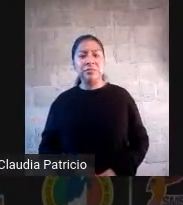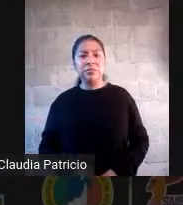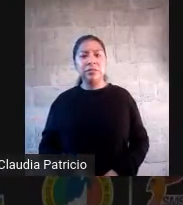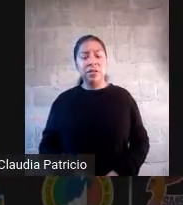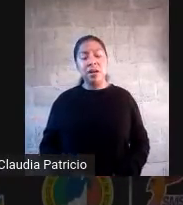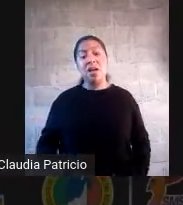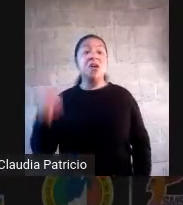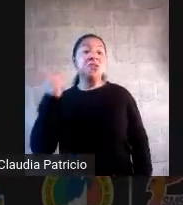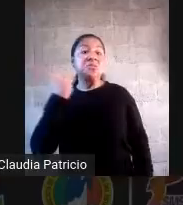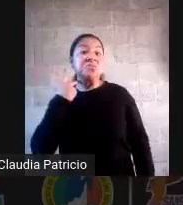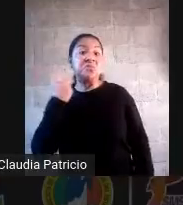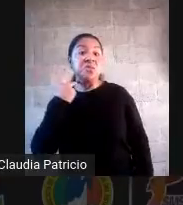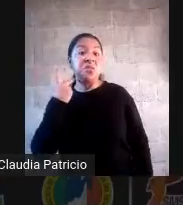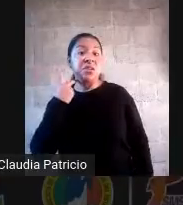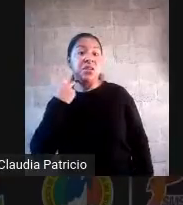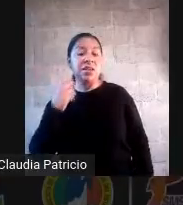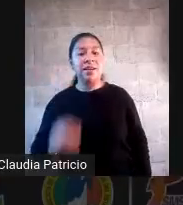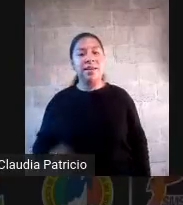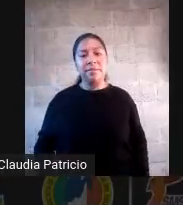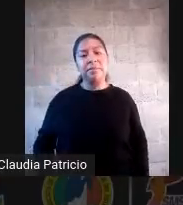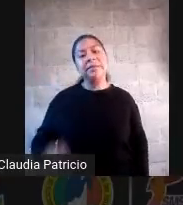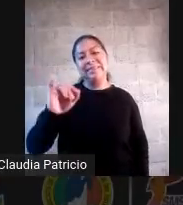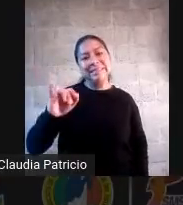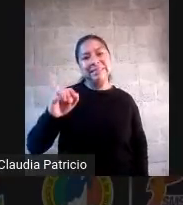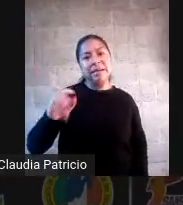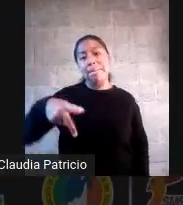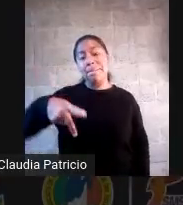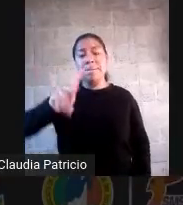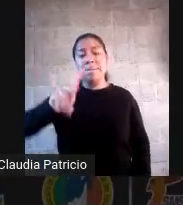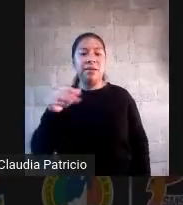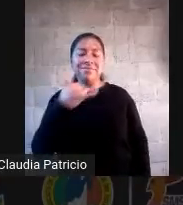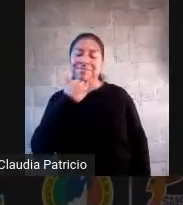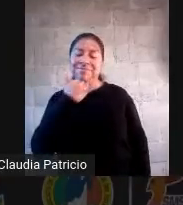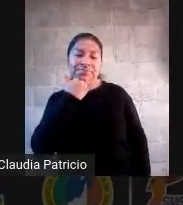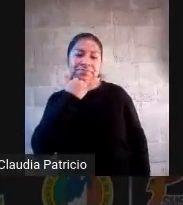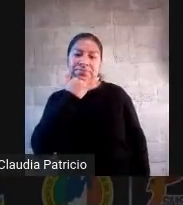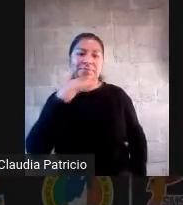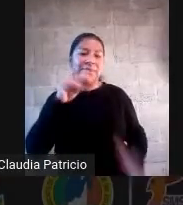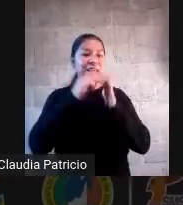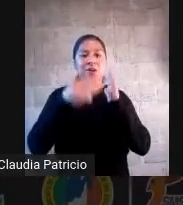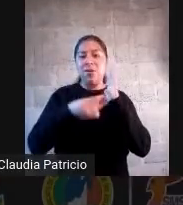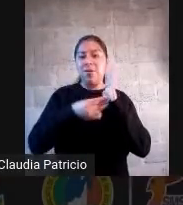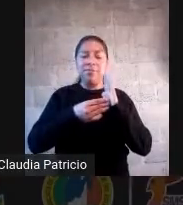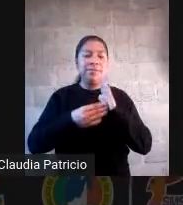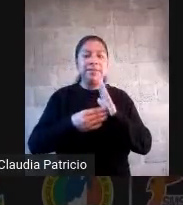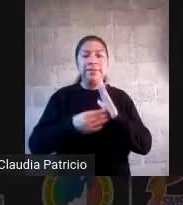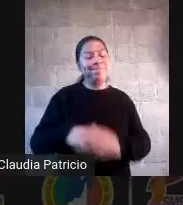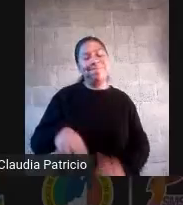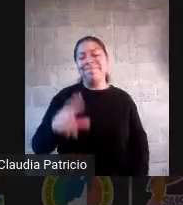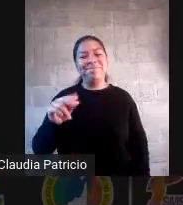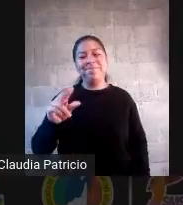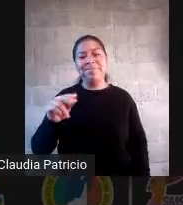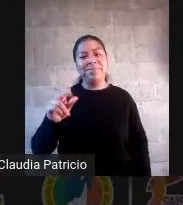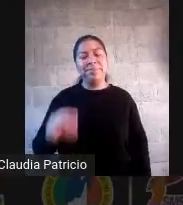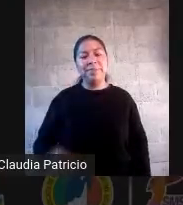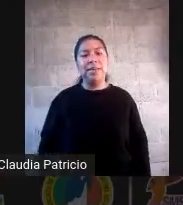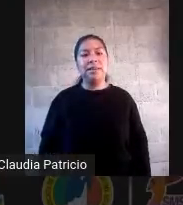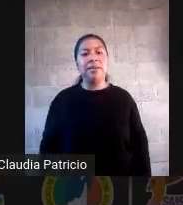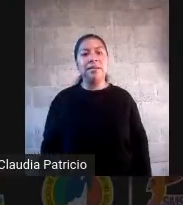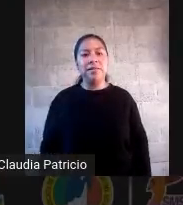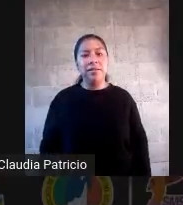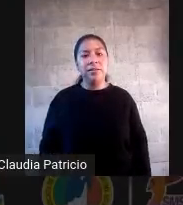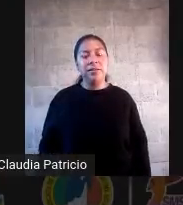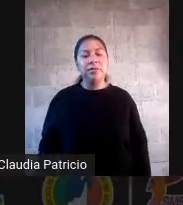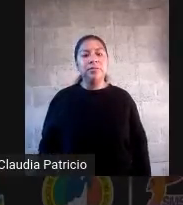pero, perdón, metodológicamente no procede, así no va. Entonces, humildemente tendrán ustedes como